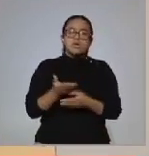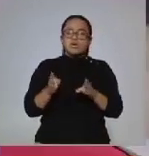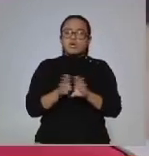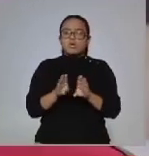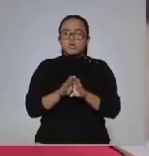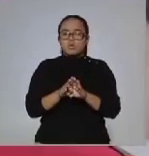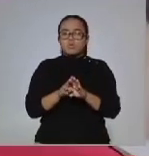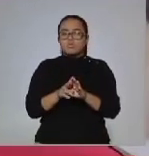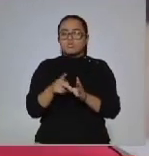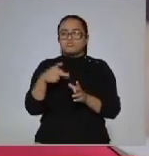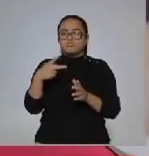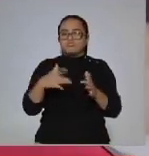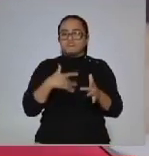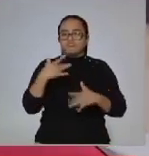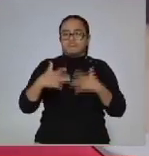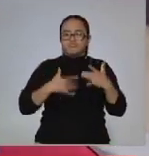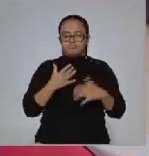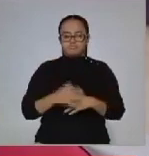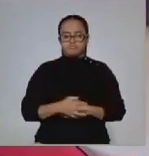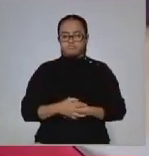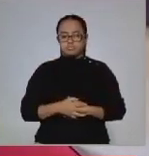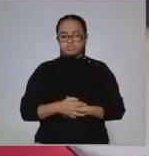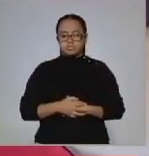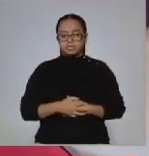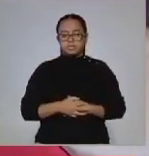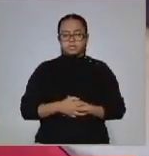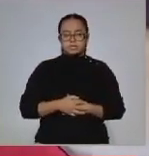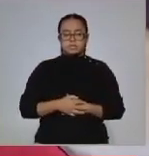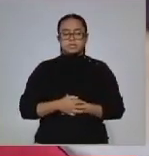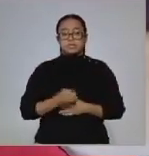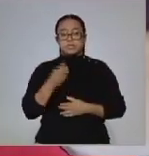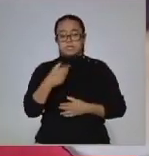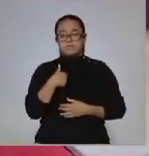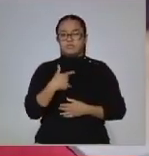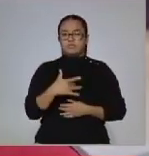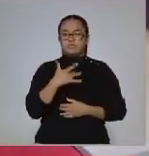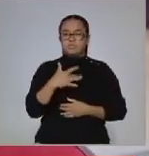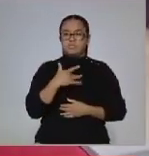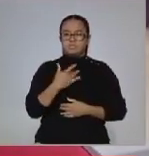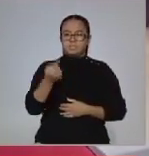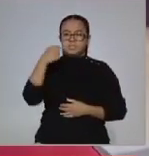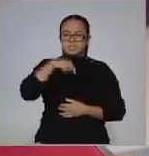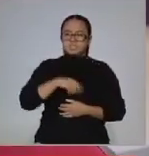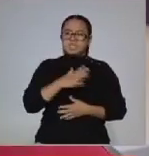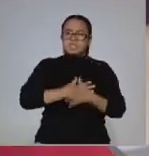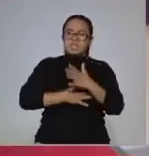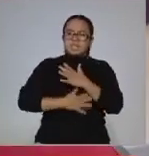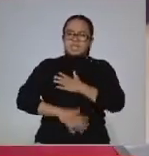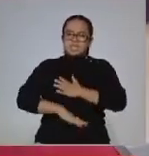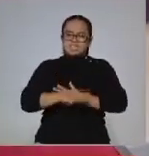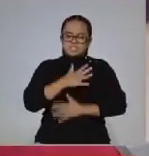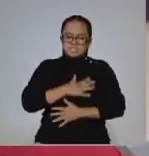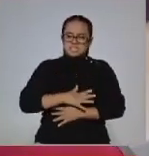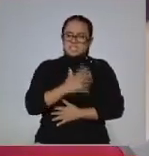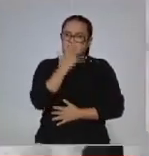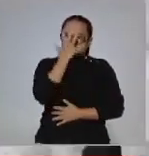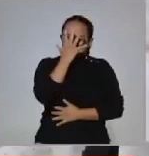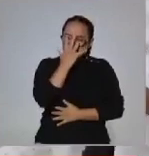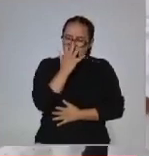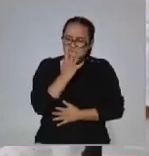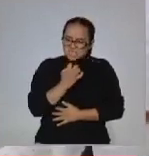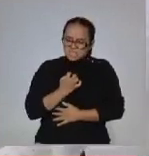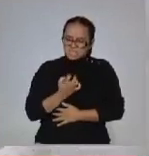se ha sentido en esa situación? Pues, eso me genera, me siento como cansada, triste.